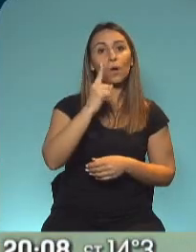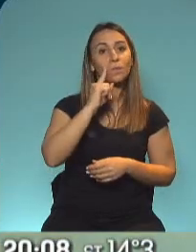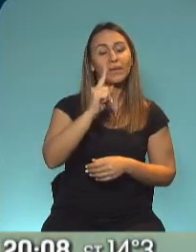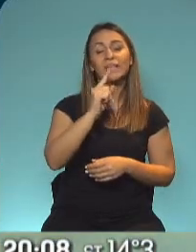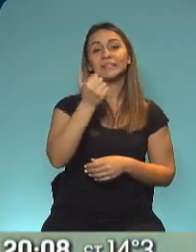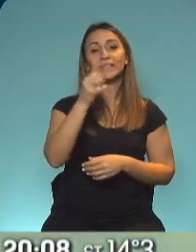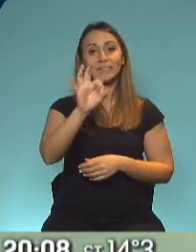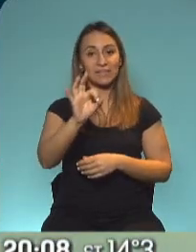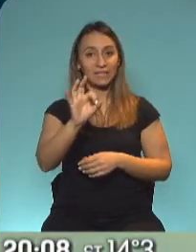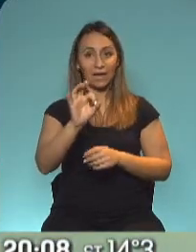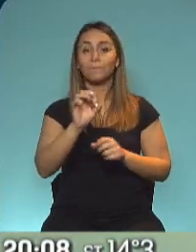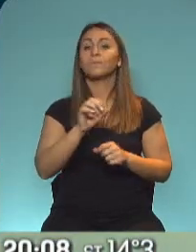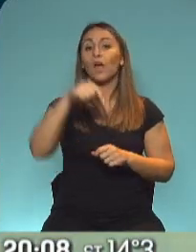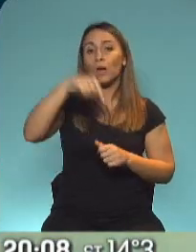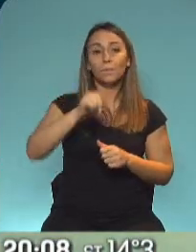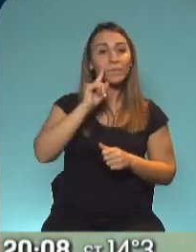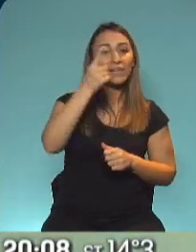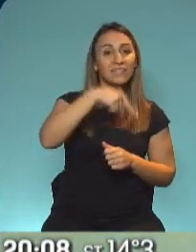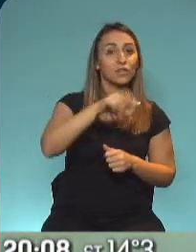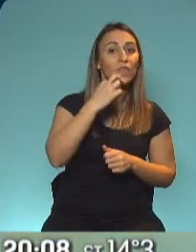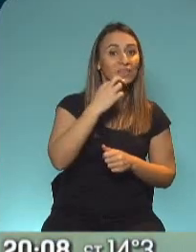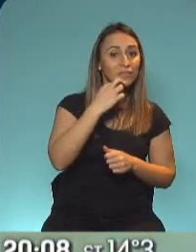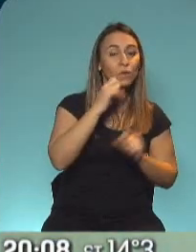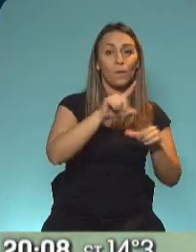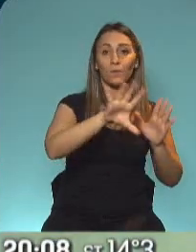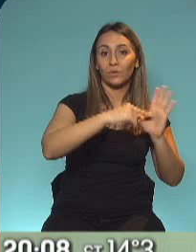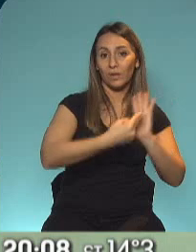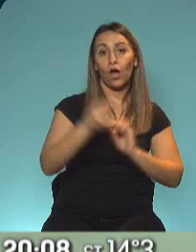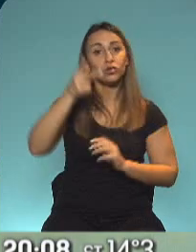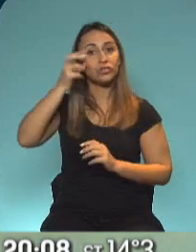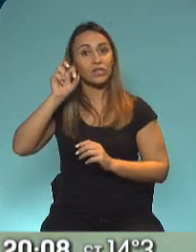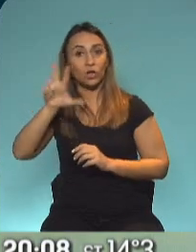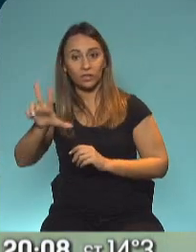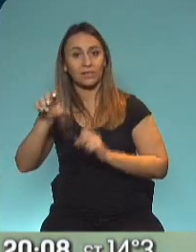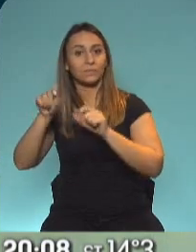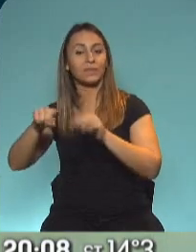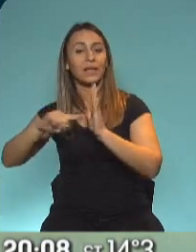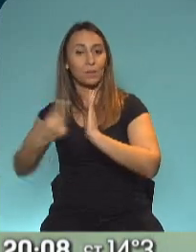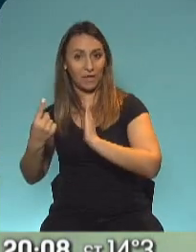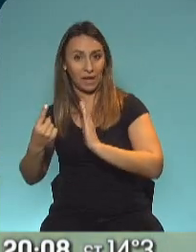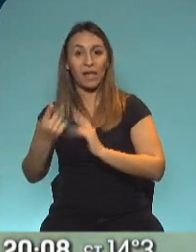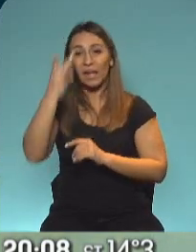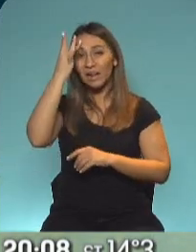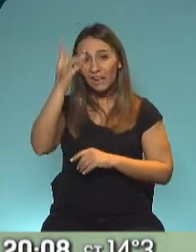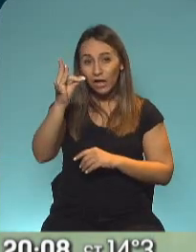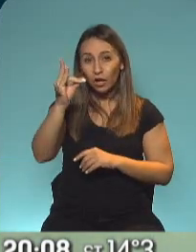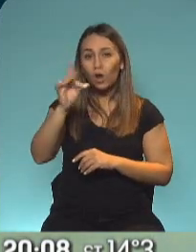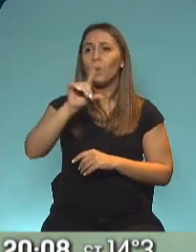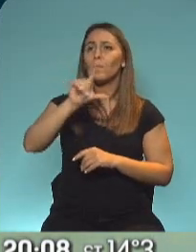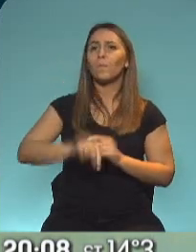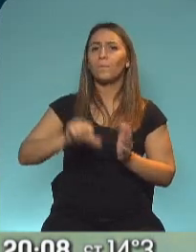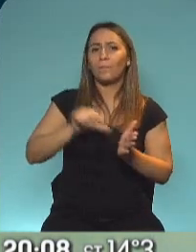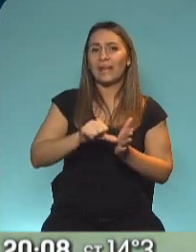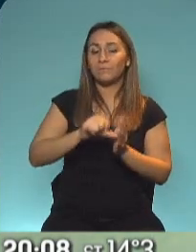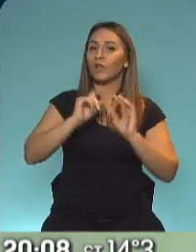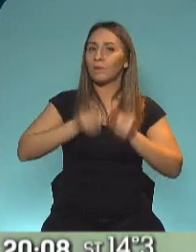.119 hoy en la provincia, 803 en la ciudad. No solamente récord a nivel país, sino récord a nivel provincia y récord